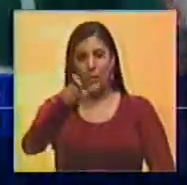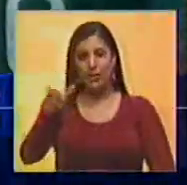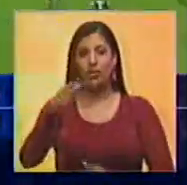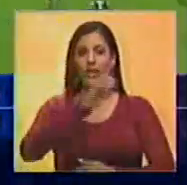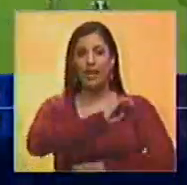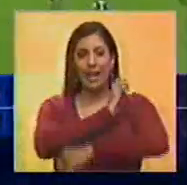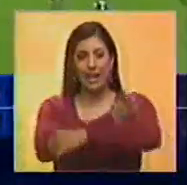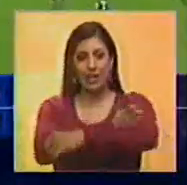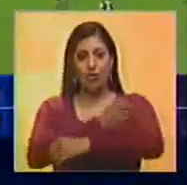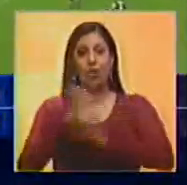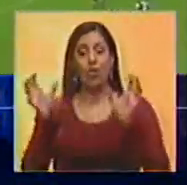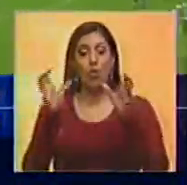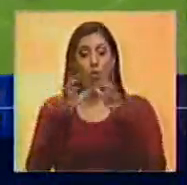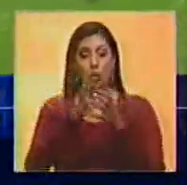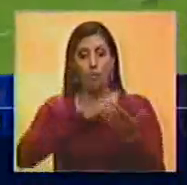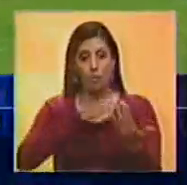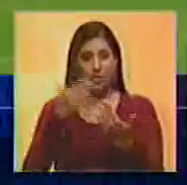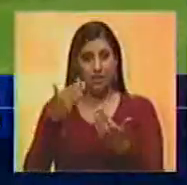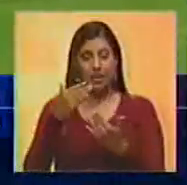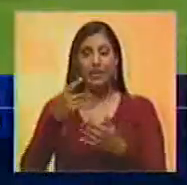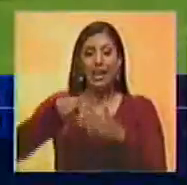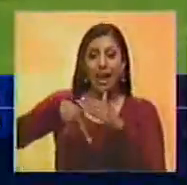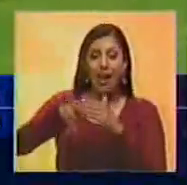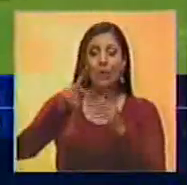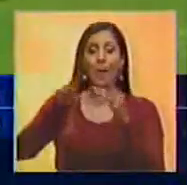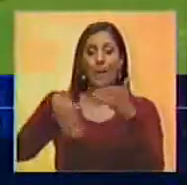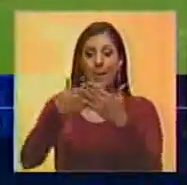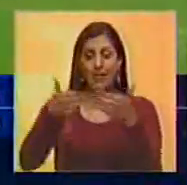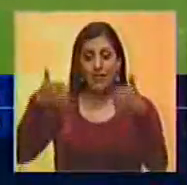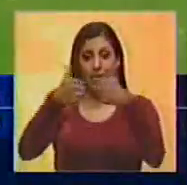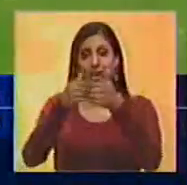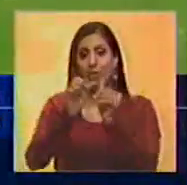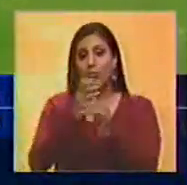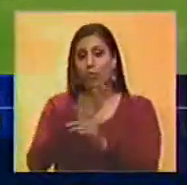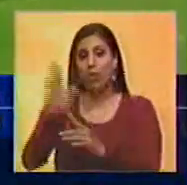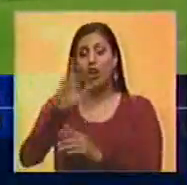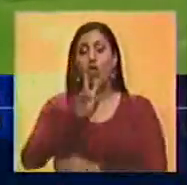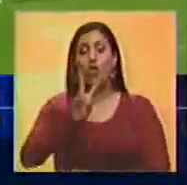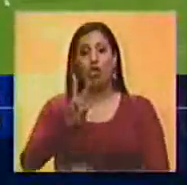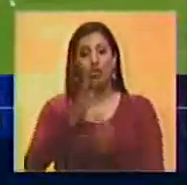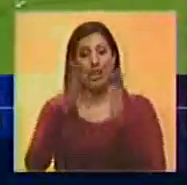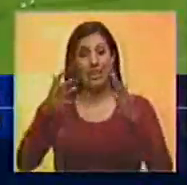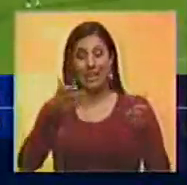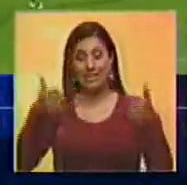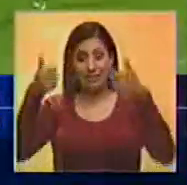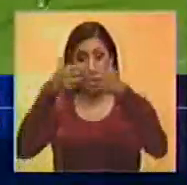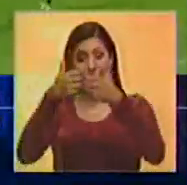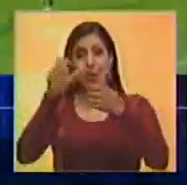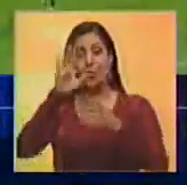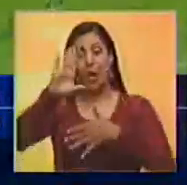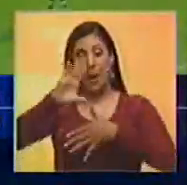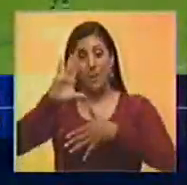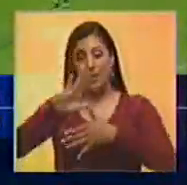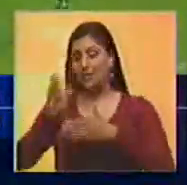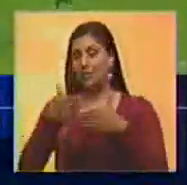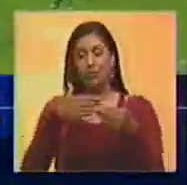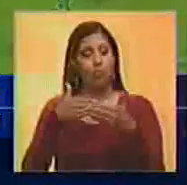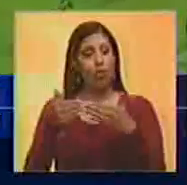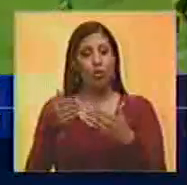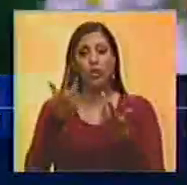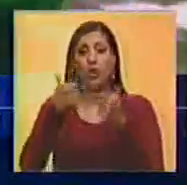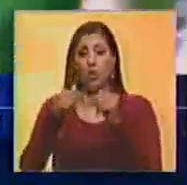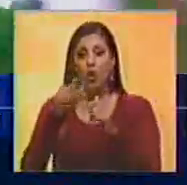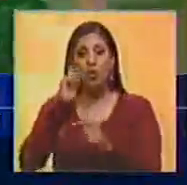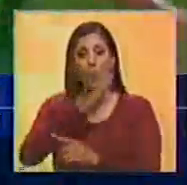sus héroes. El cuadro catarinense en su camino a la final había eliminado a dos grandes campeones de América, Independiente de